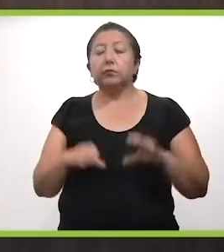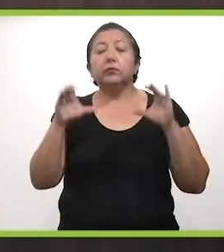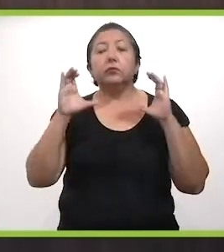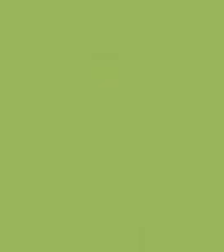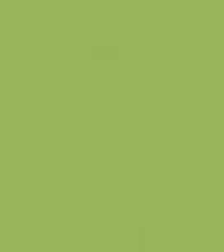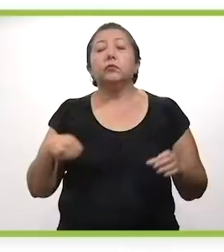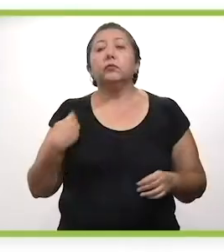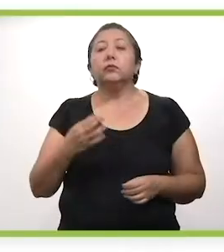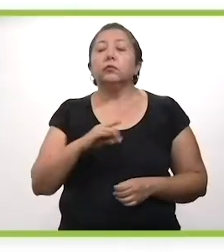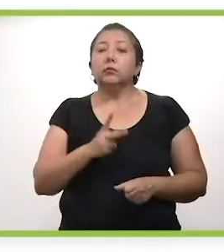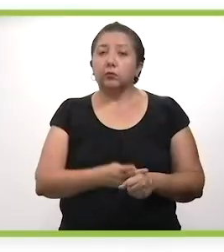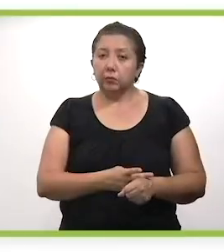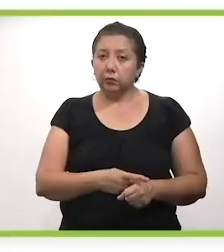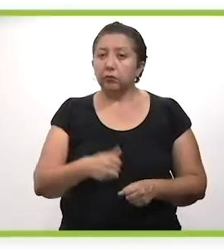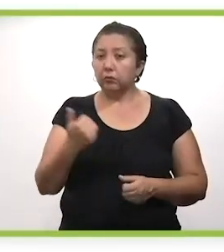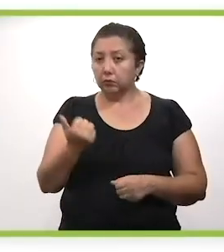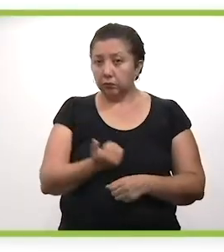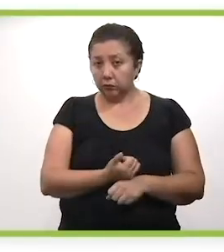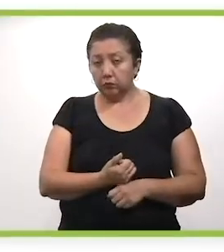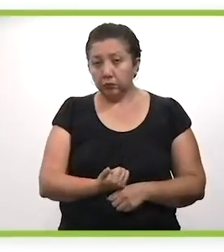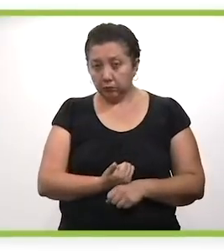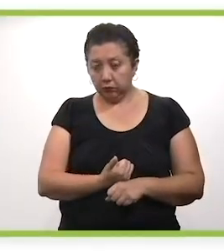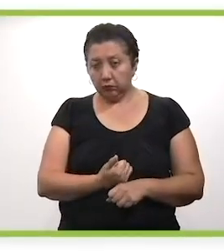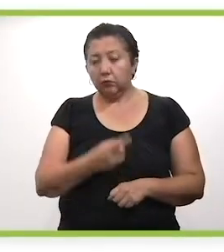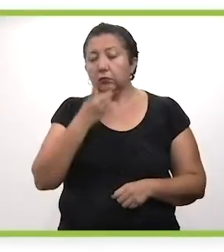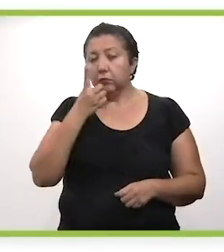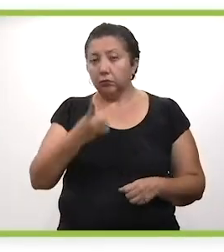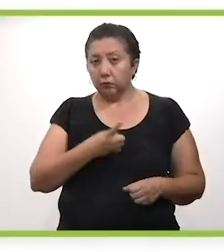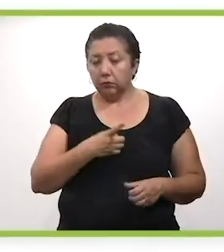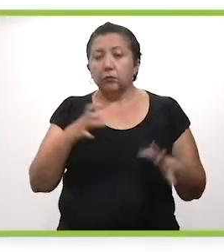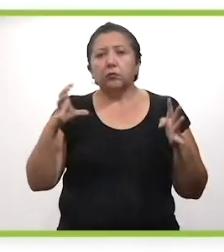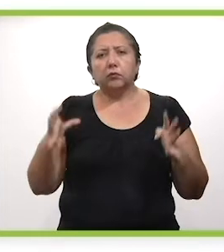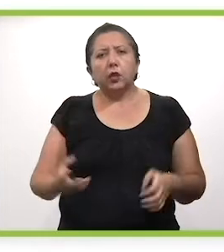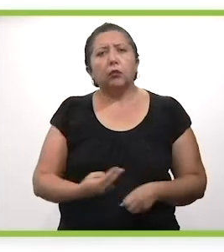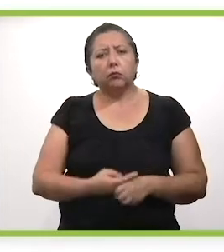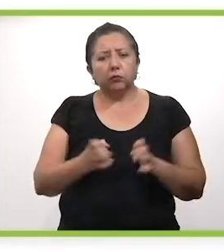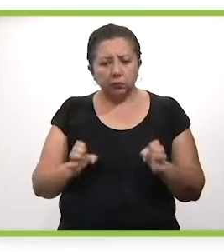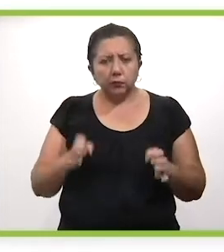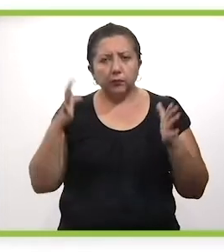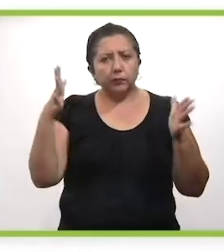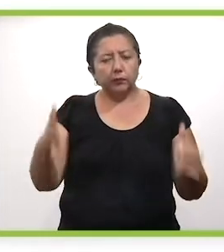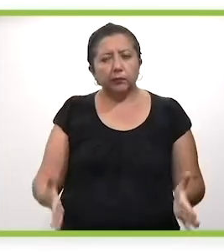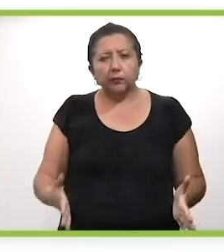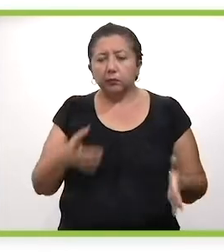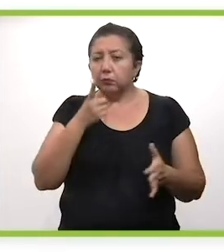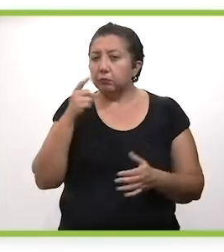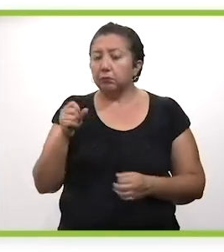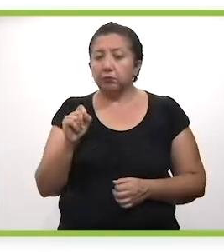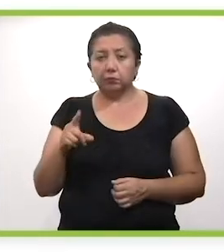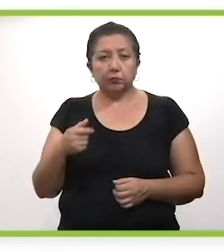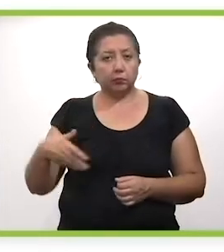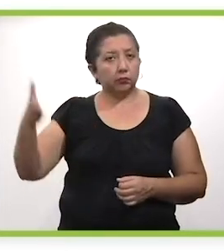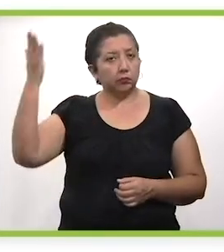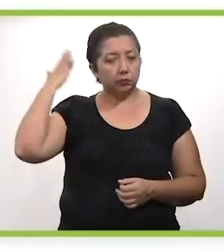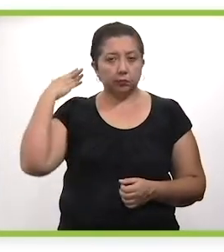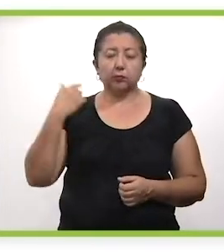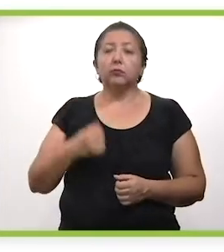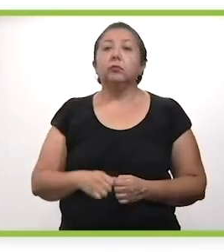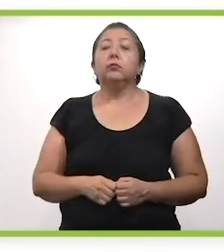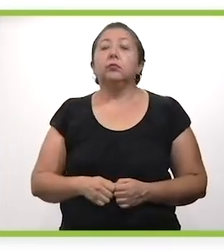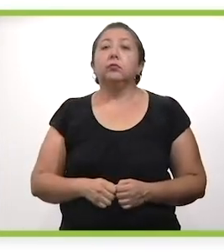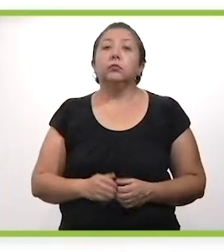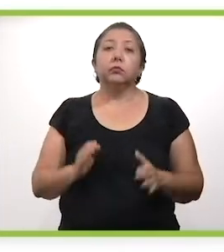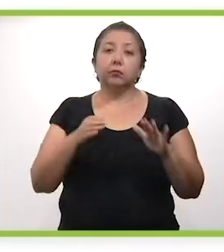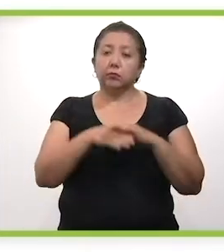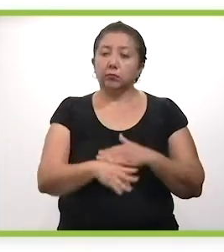limpieza y de higiene y de cuidarnos, podemos pasar a semáforo amarillo. Te comento que la pandemia se encuentra muy estable prácticamente en las mismas condiciones